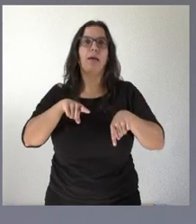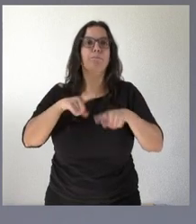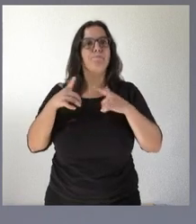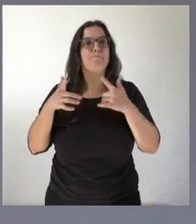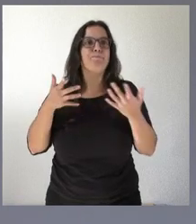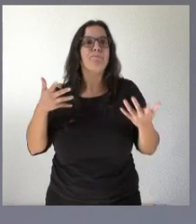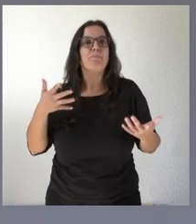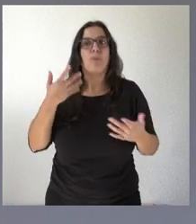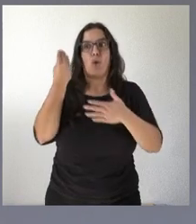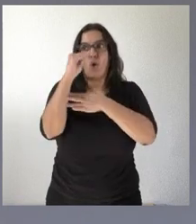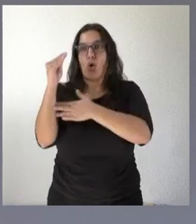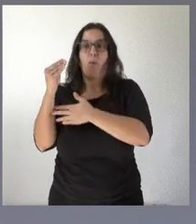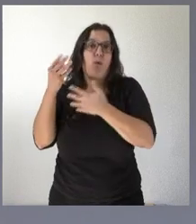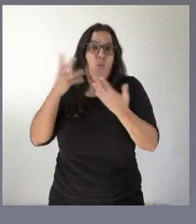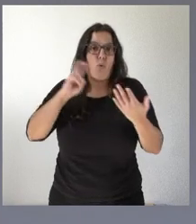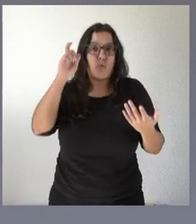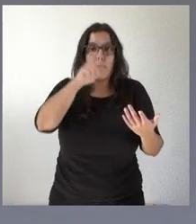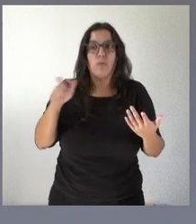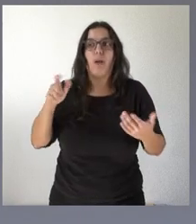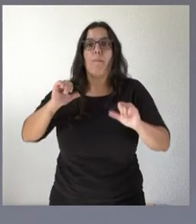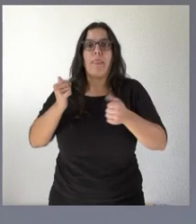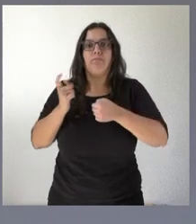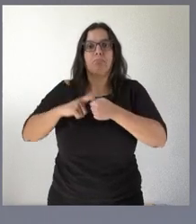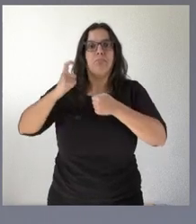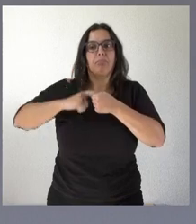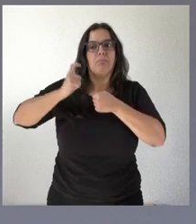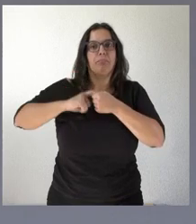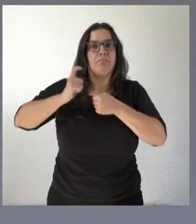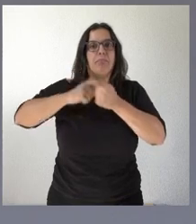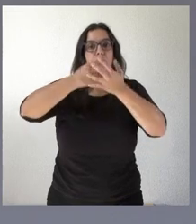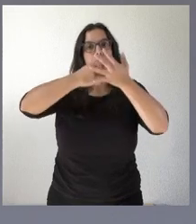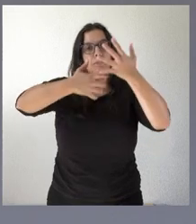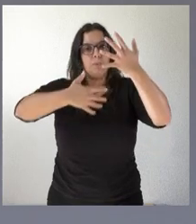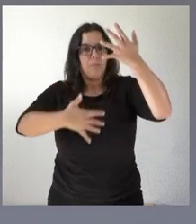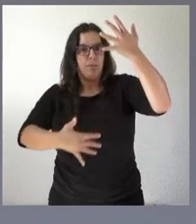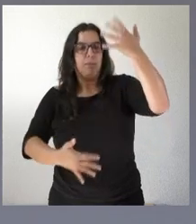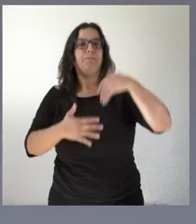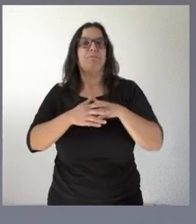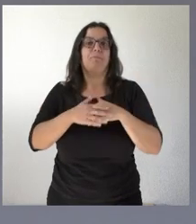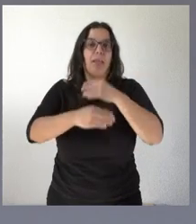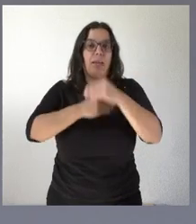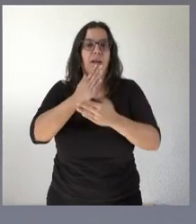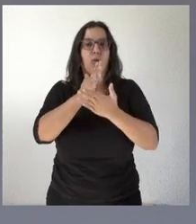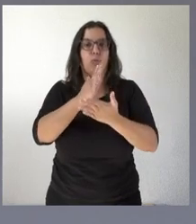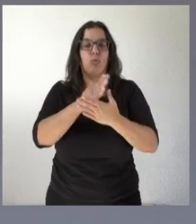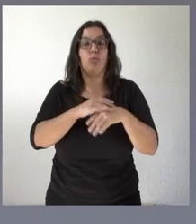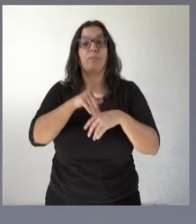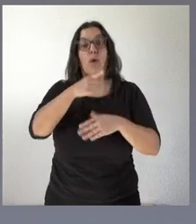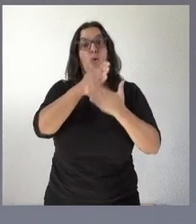de que nuestros jóvenes o no tan jóvenes se vayan apuntando en ella y vayan realizando los correspondientes cursos que